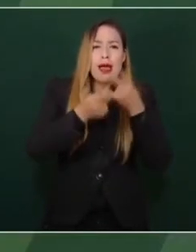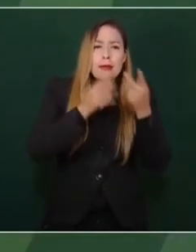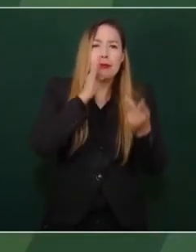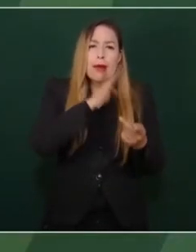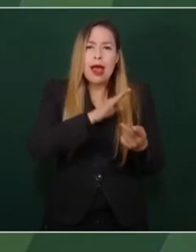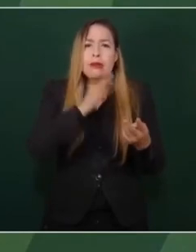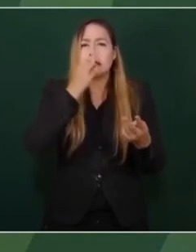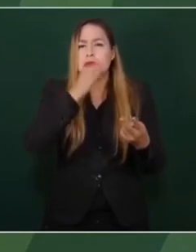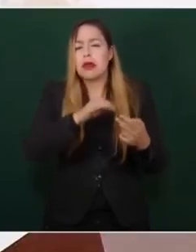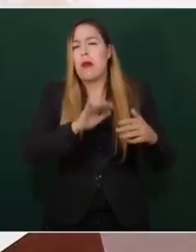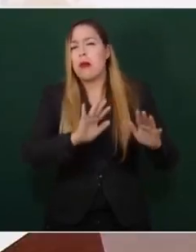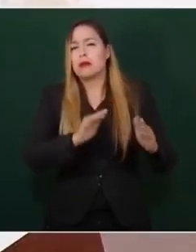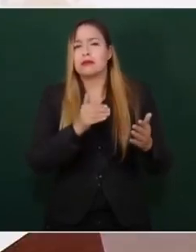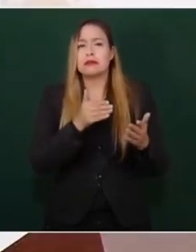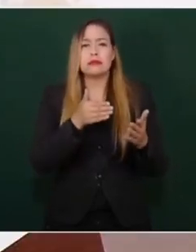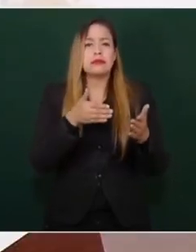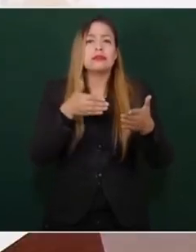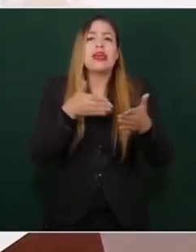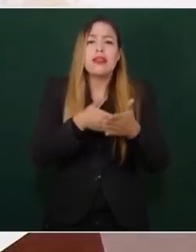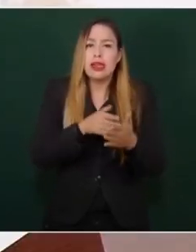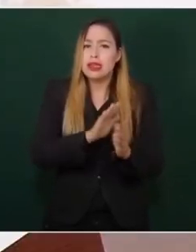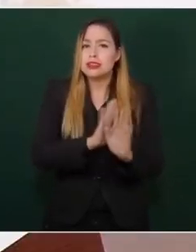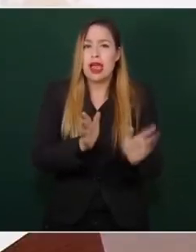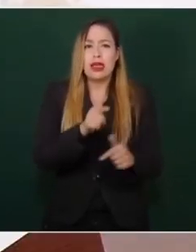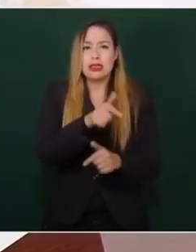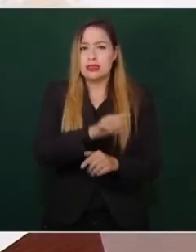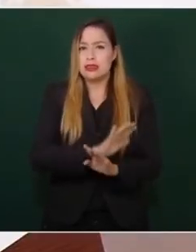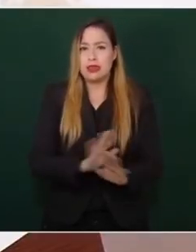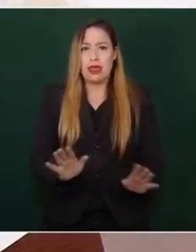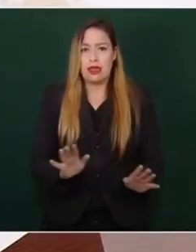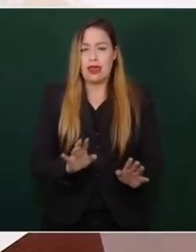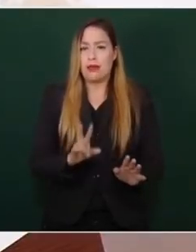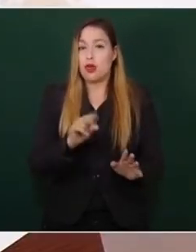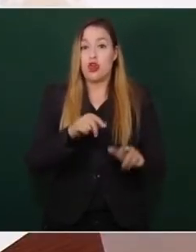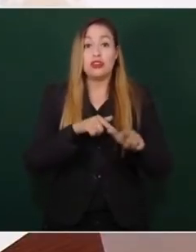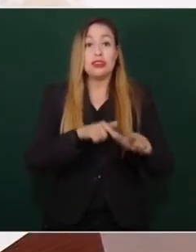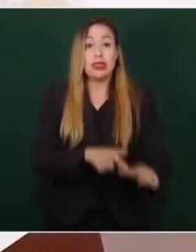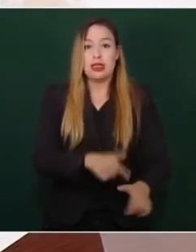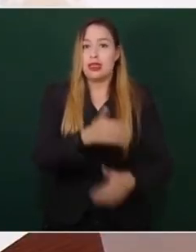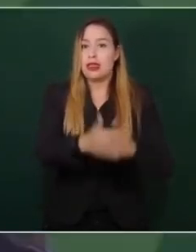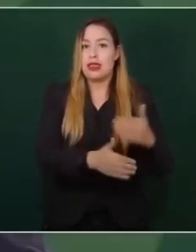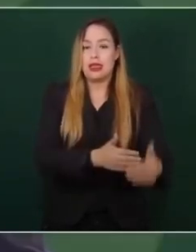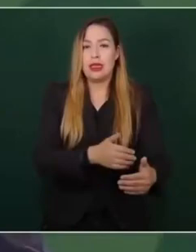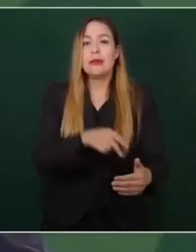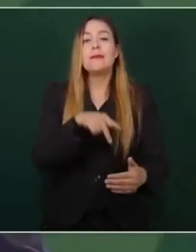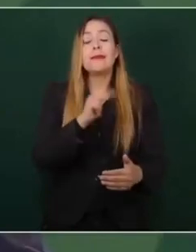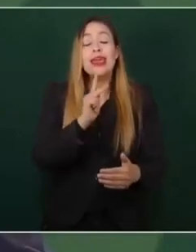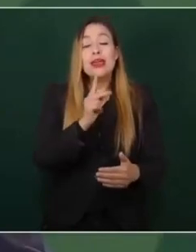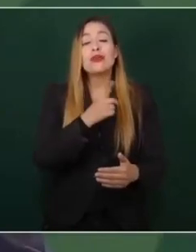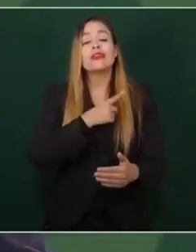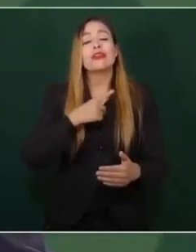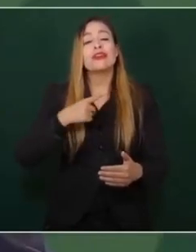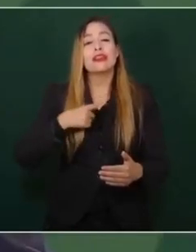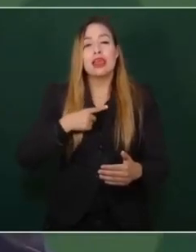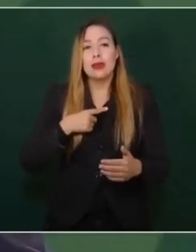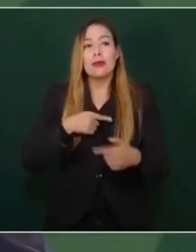pero sí entender de que es un proceso de transformación.